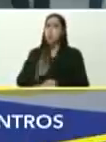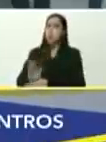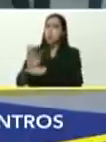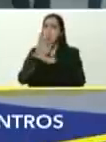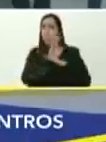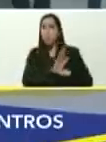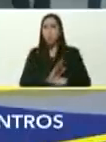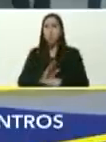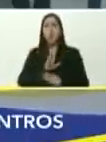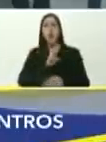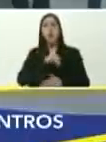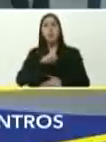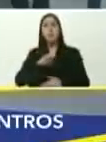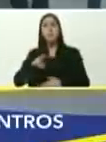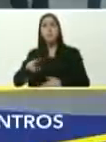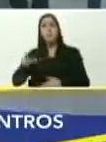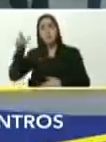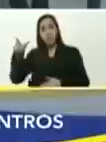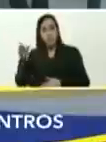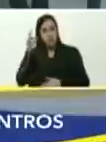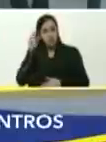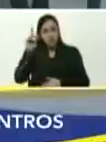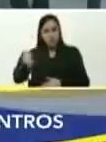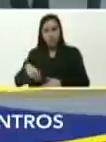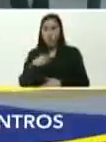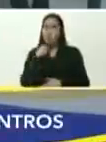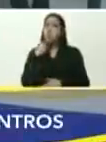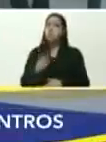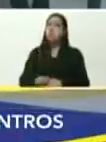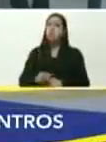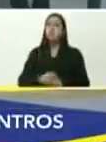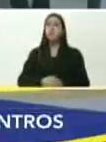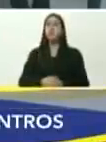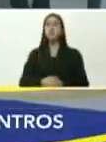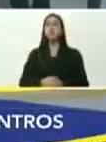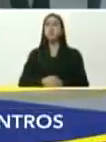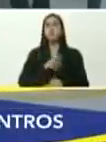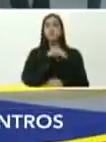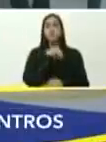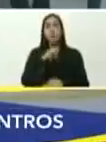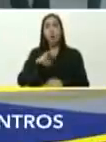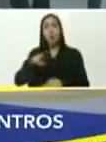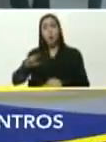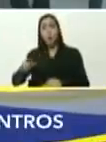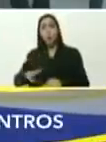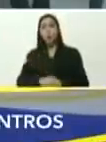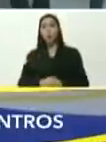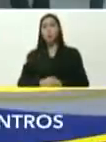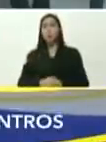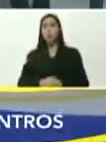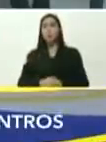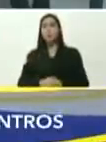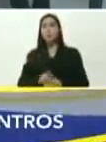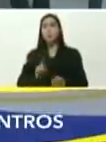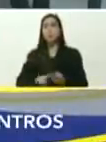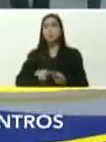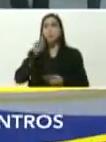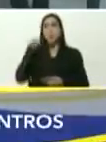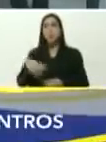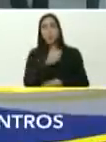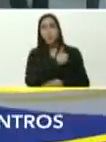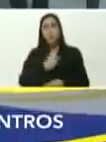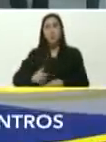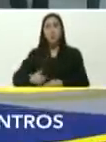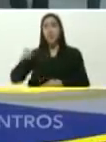segura, por la busera, del poder popular, Maruja Acosta, por el presidente, Hidrocapital,